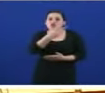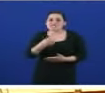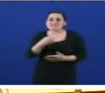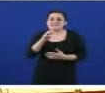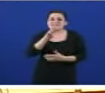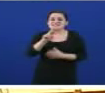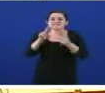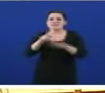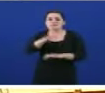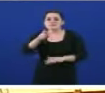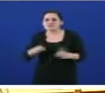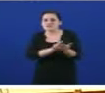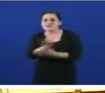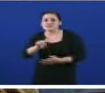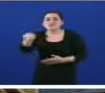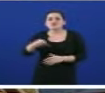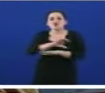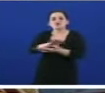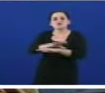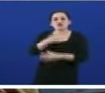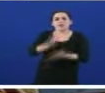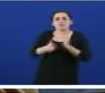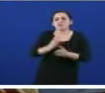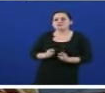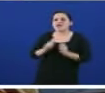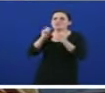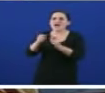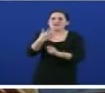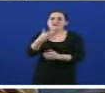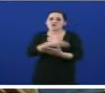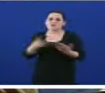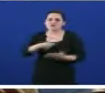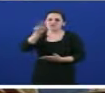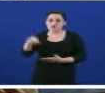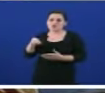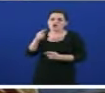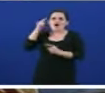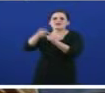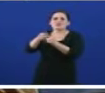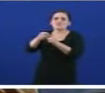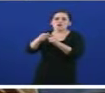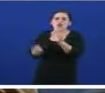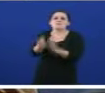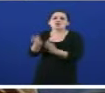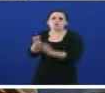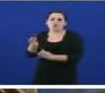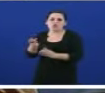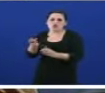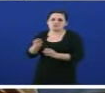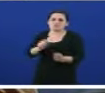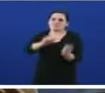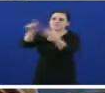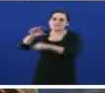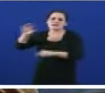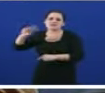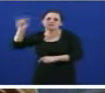o seu consellero de Industria deulle a esa empresa 5 millóns de euros para elevar a súa producción a China e a Marrocos. Este é a política de